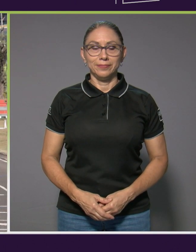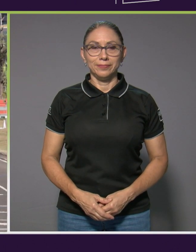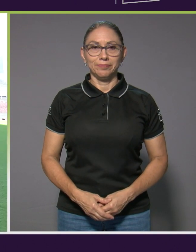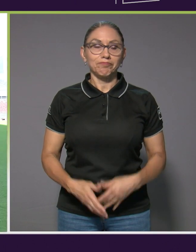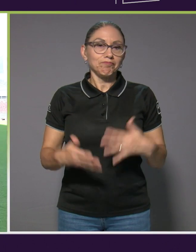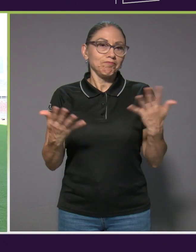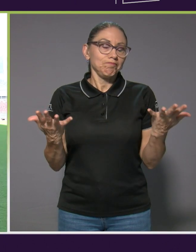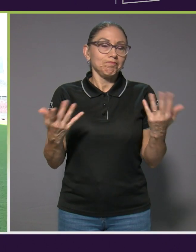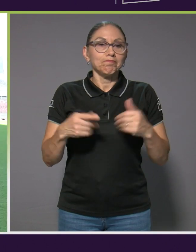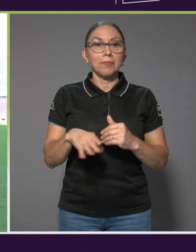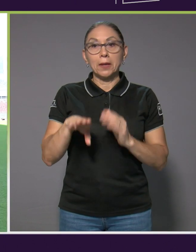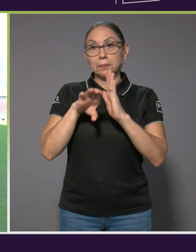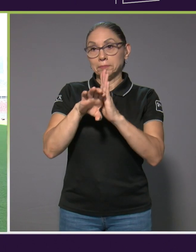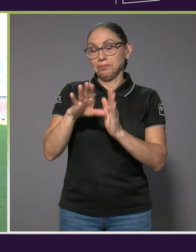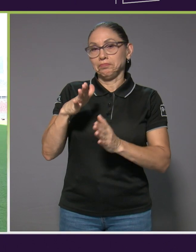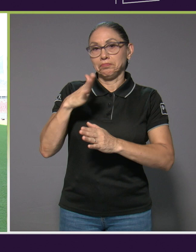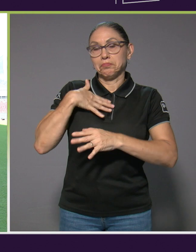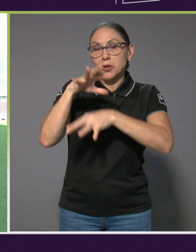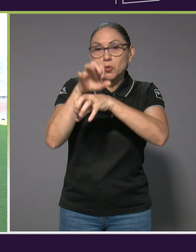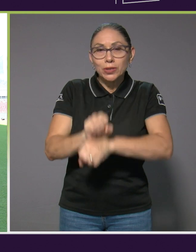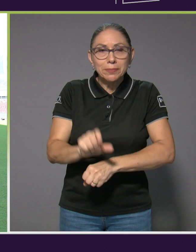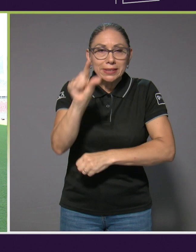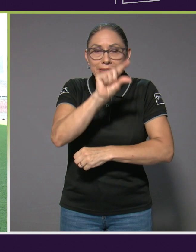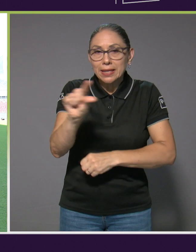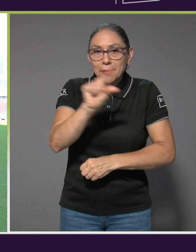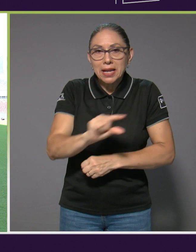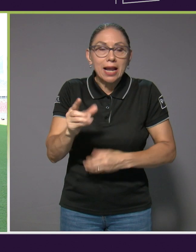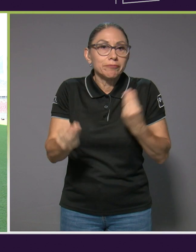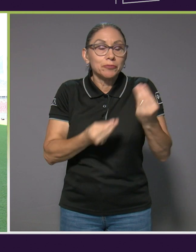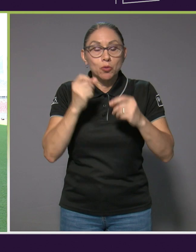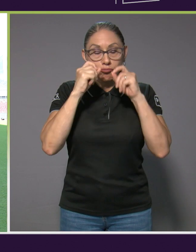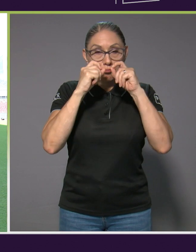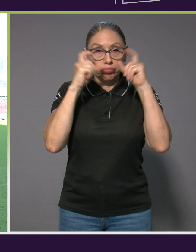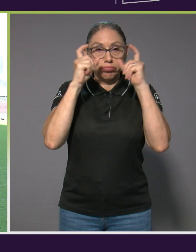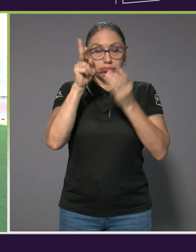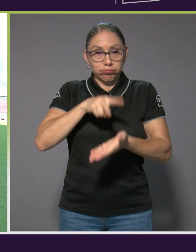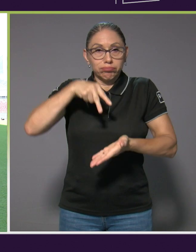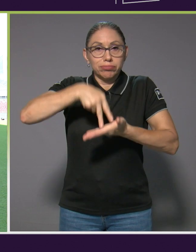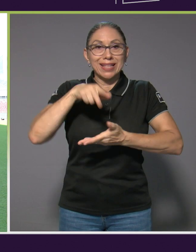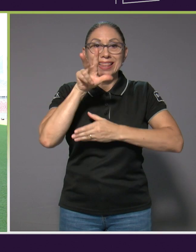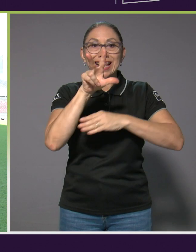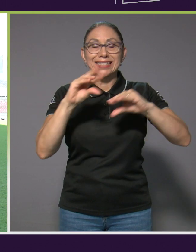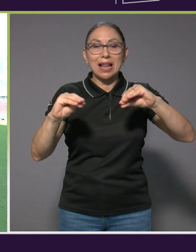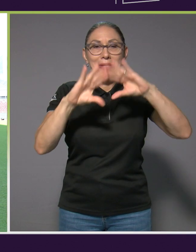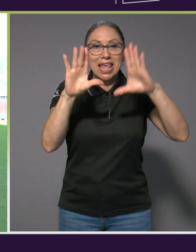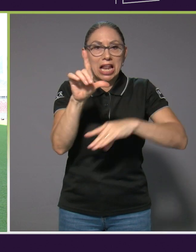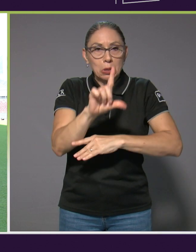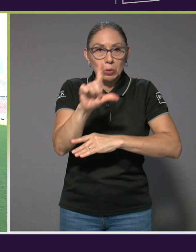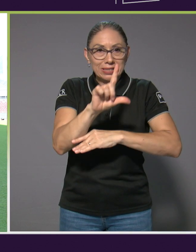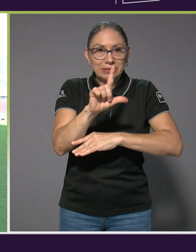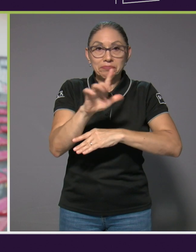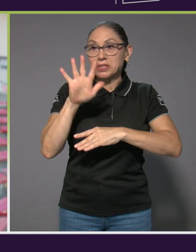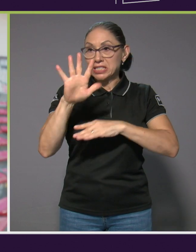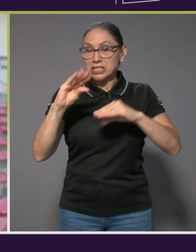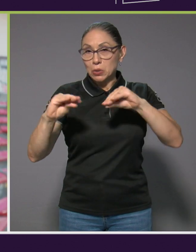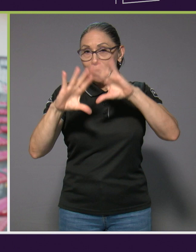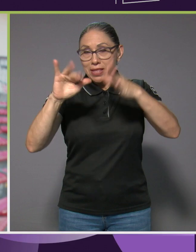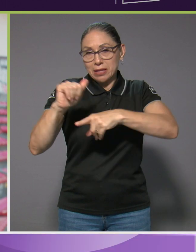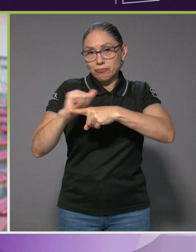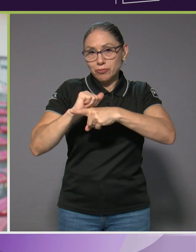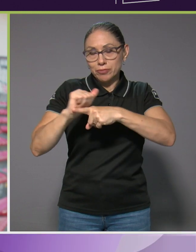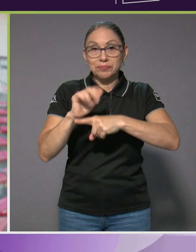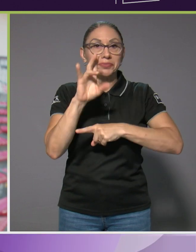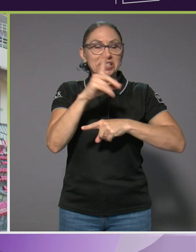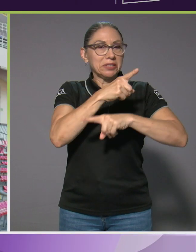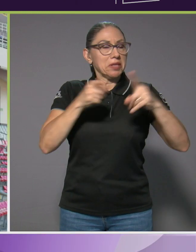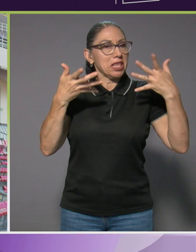Entonces digamos, mis rutinas semanales, así como resumidamente, es levantarme a las 3 de la mañana a los lunes para estar entrenando a las 5 de la mañana, a las 7 y media ya está